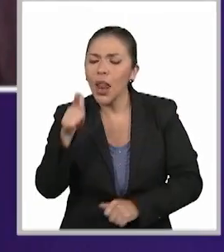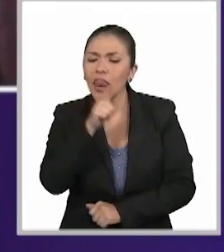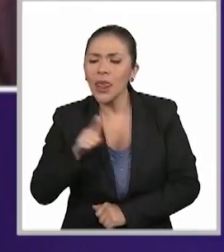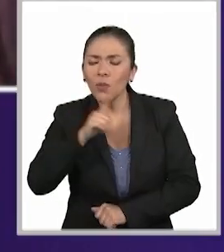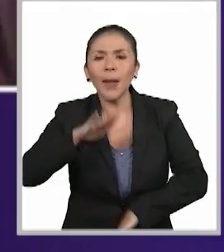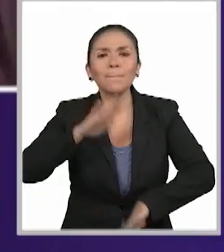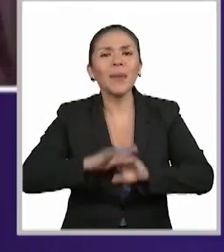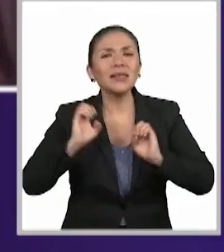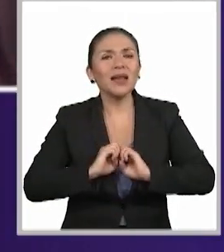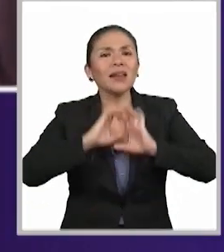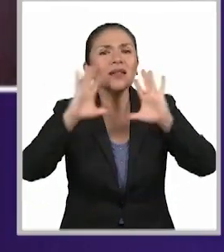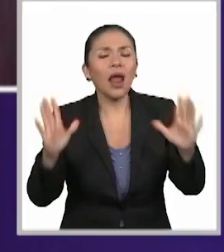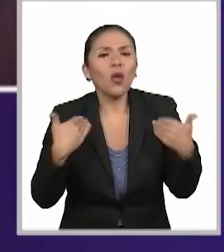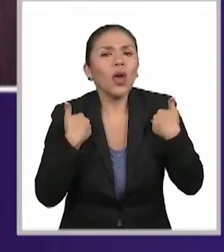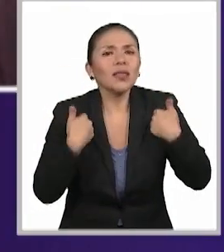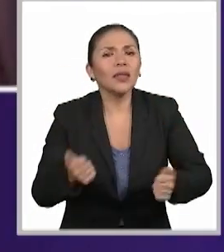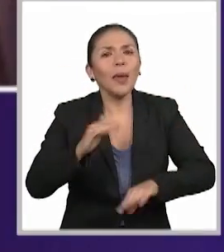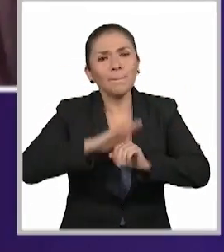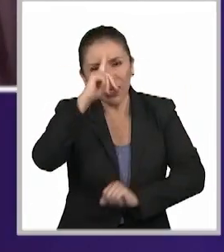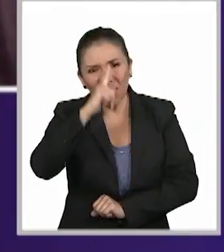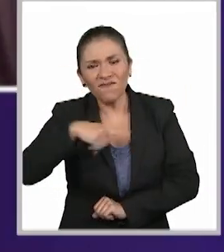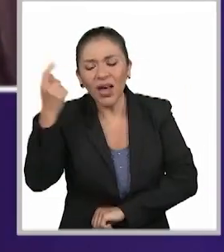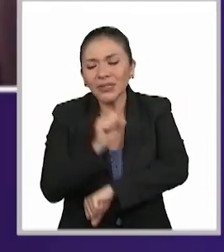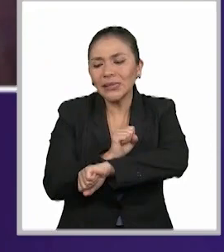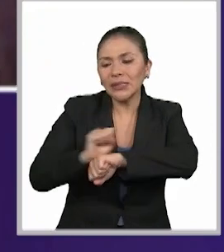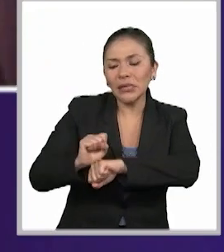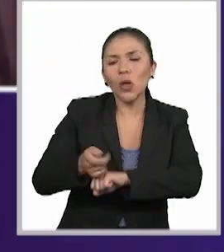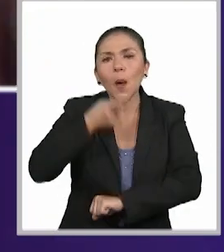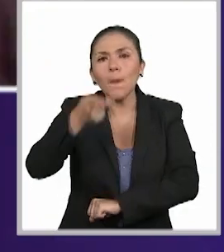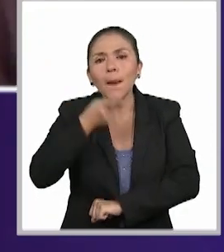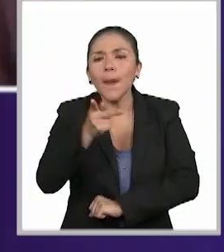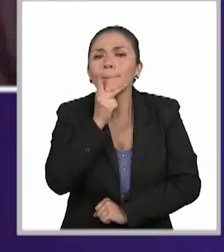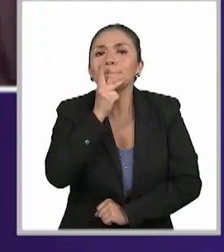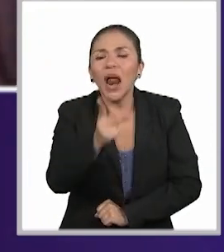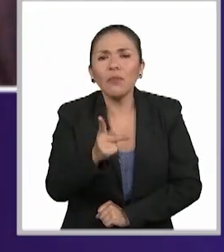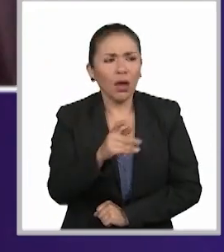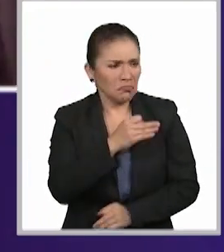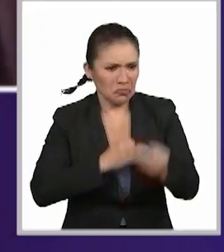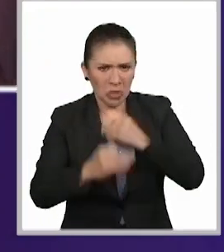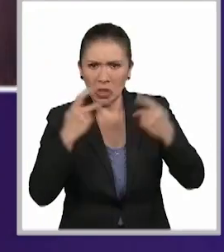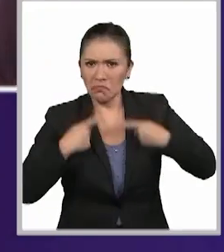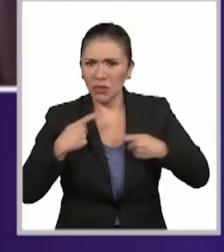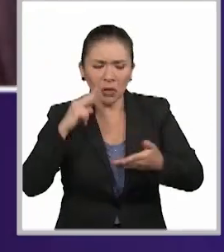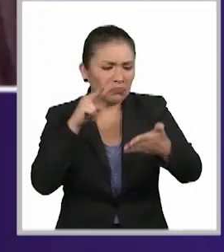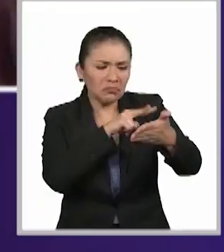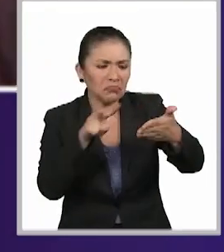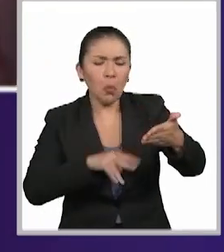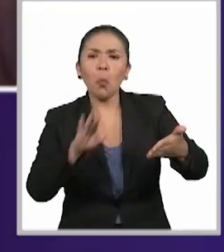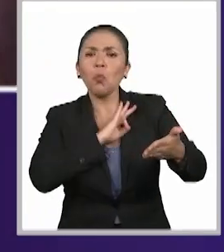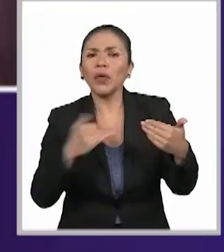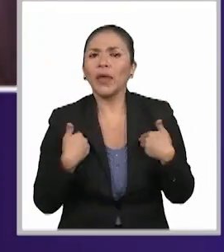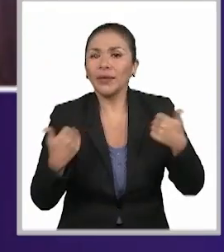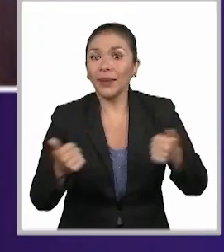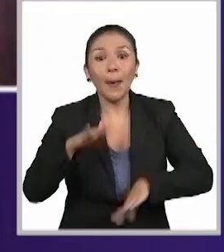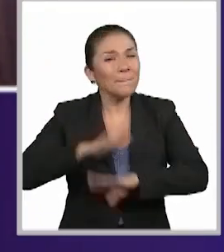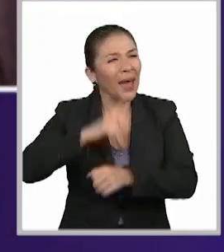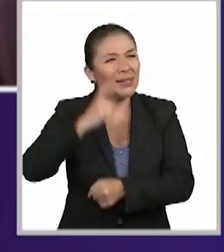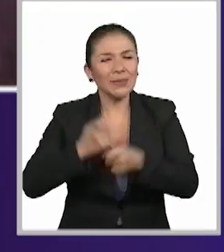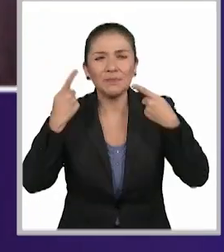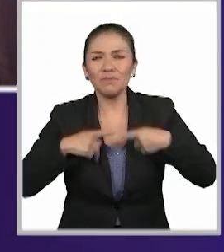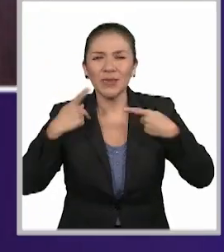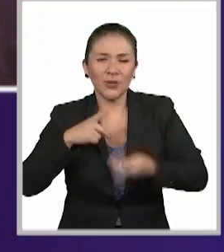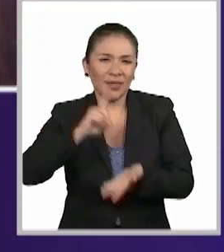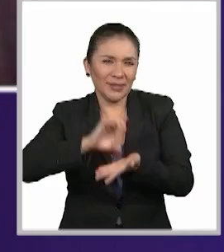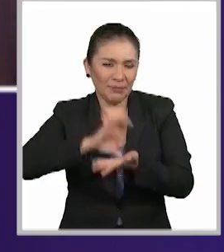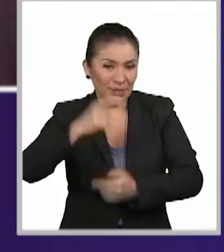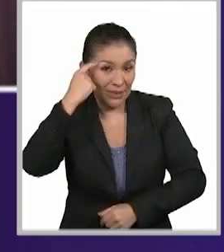lenguaje mucho más cercano, mucho más simple que puede entender cualquier persona y específicamente una persona con